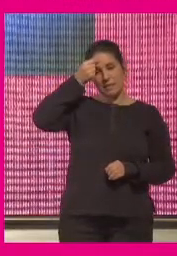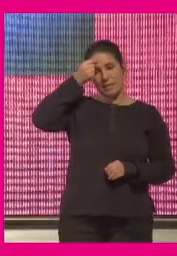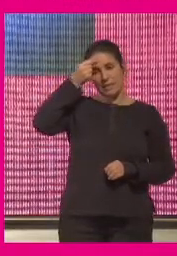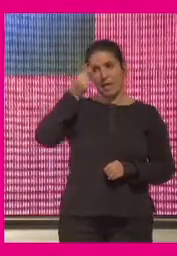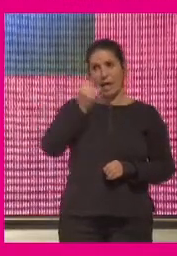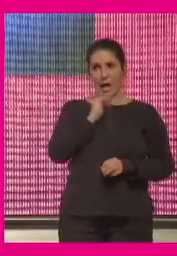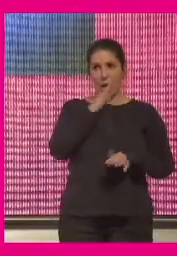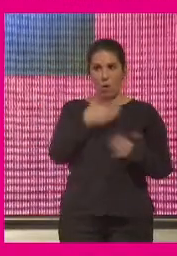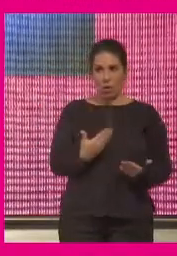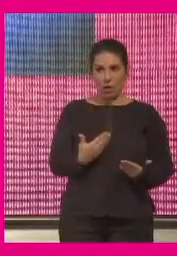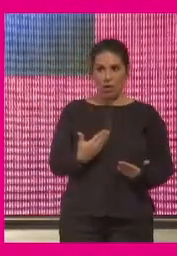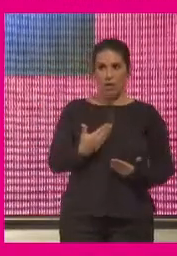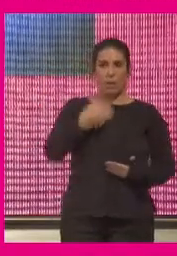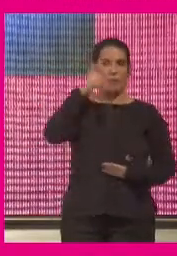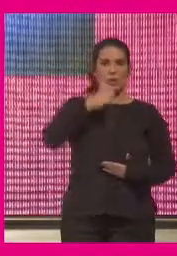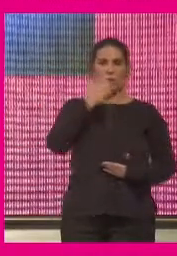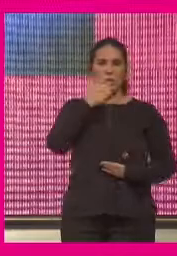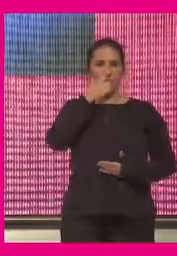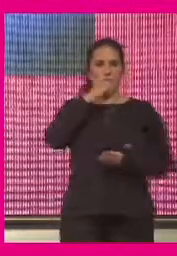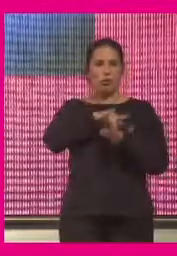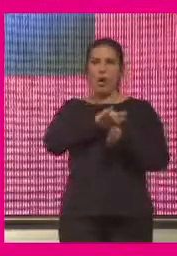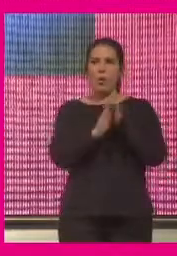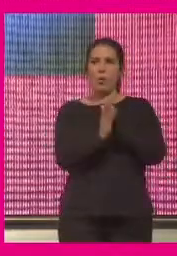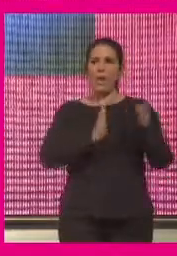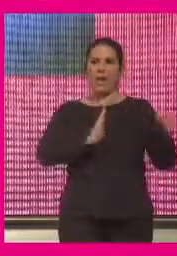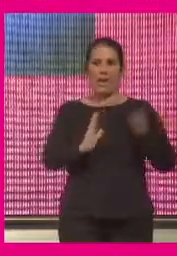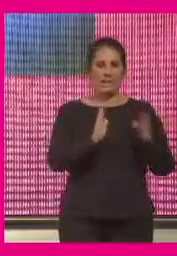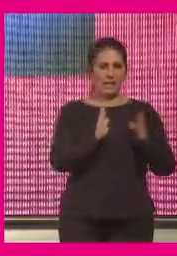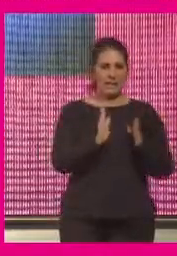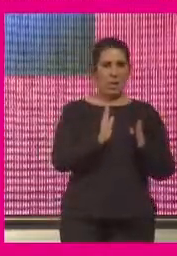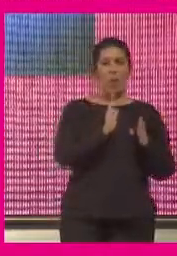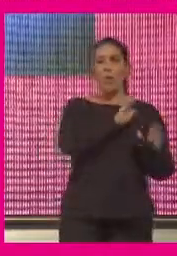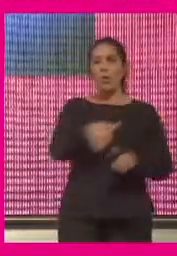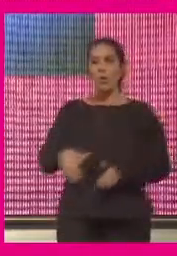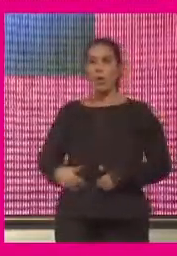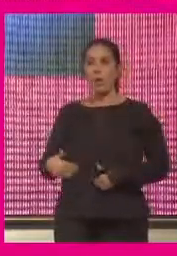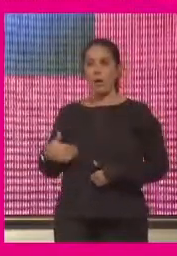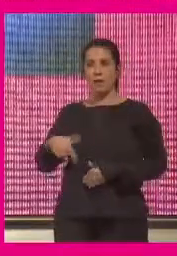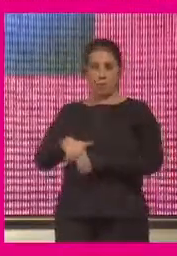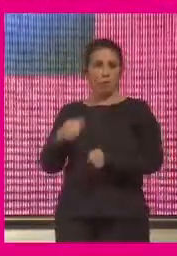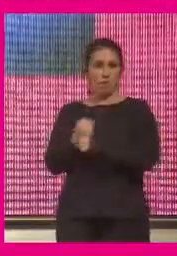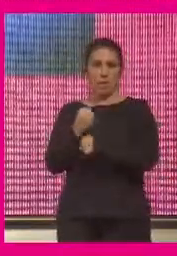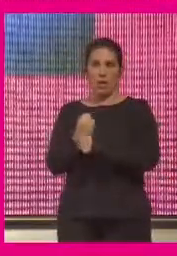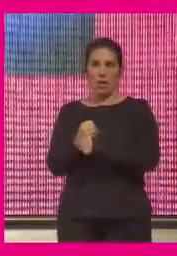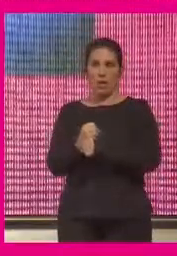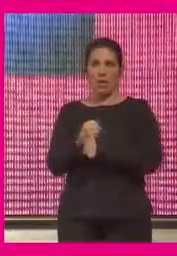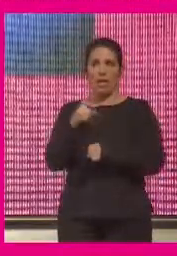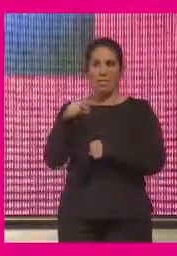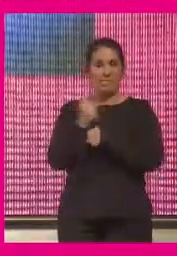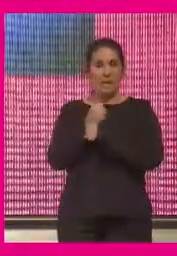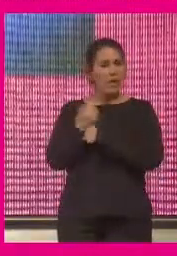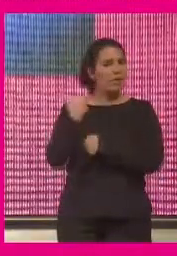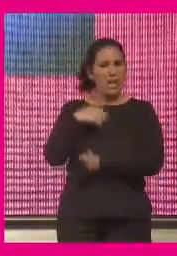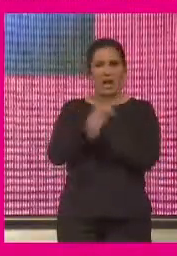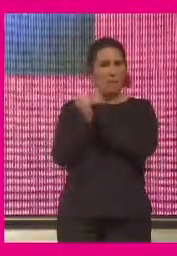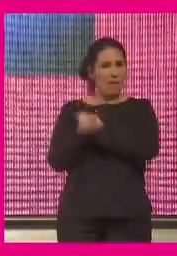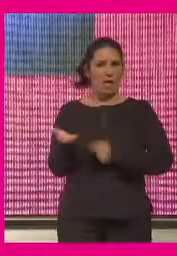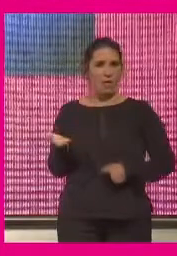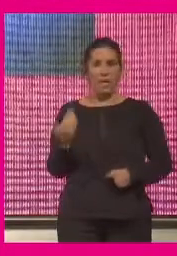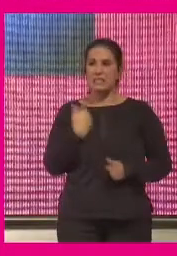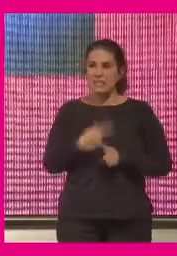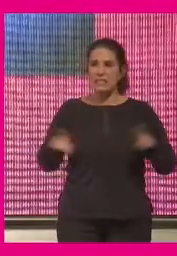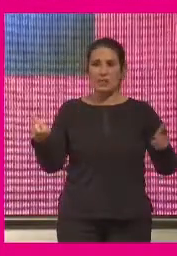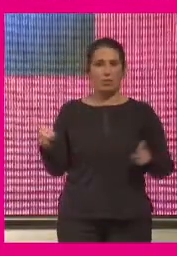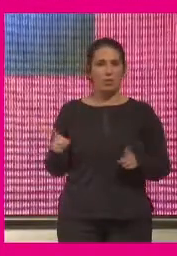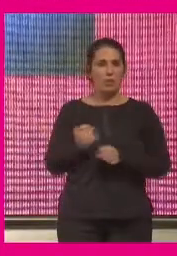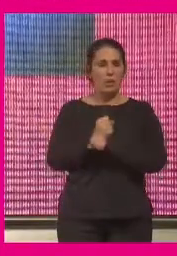se ha ido lamentablemente a un ERTE cuando vuelva Dios lo quiera a su puesto de trabajo ese puesto de trabajo ha cambiado ese puesto